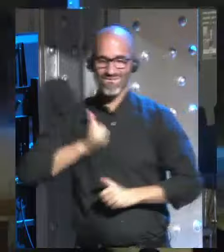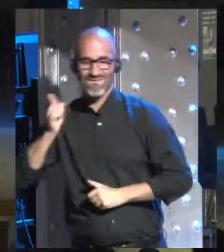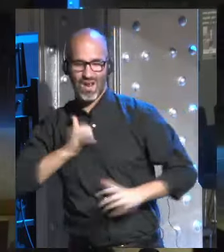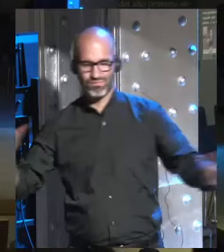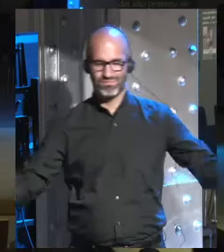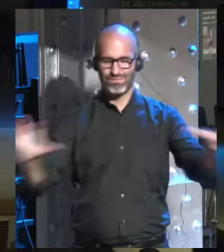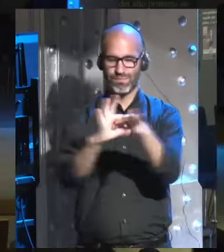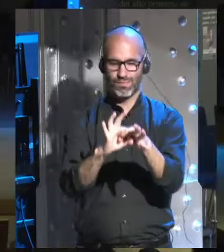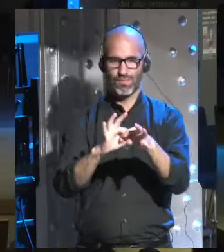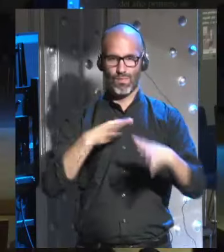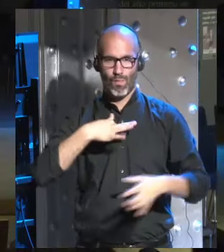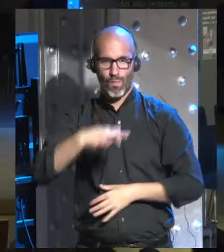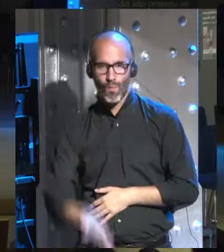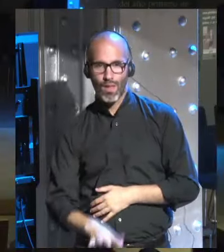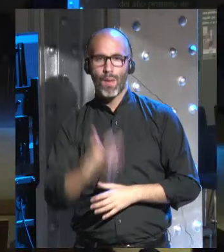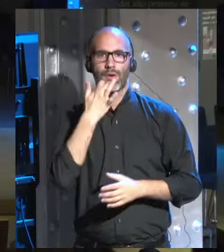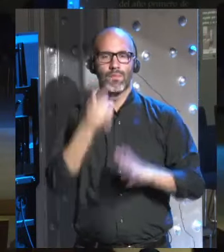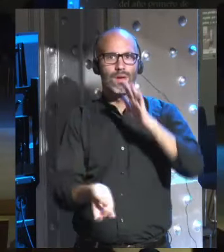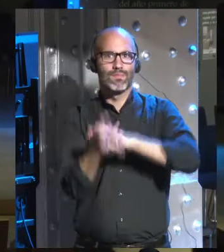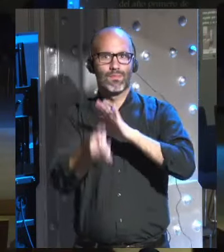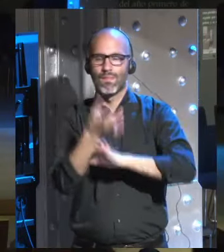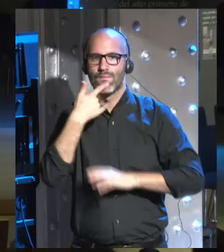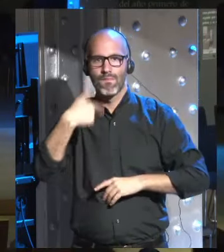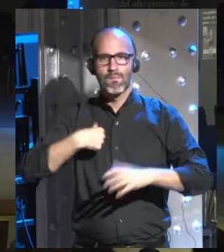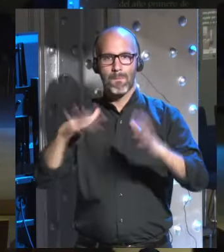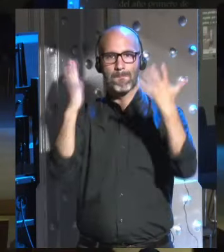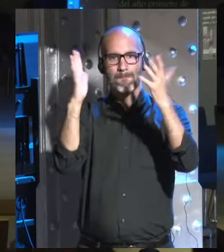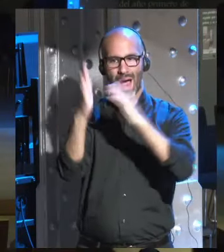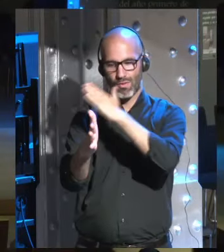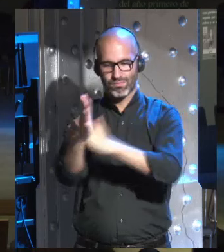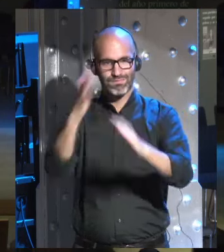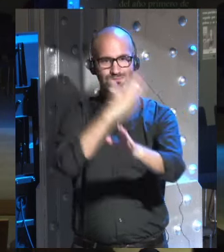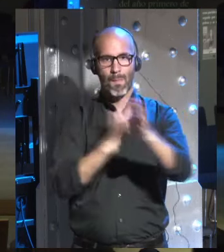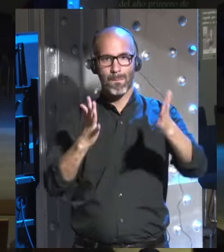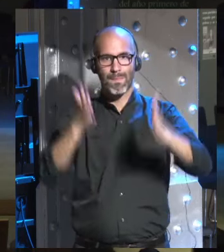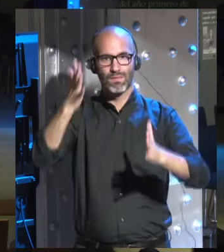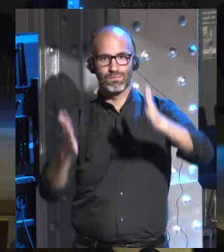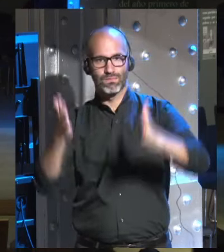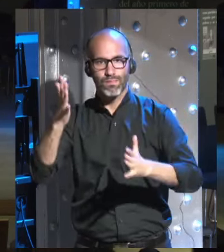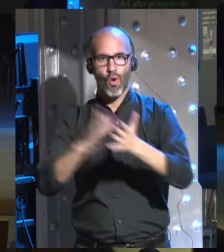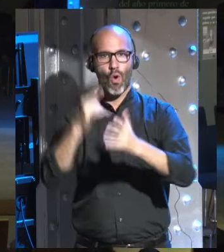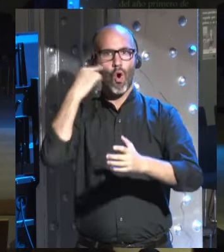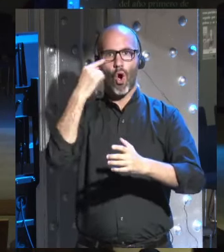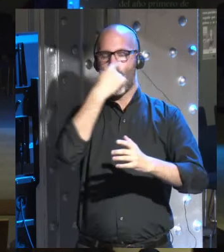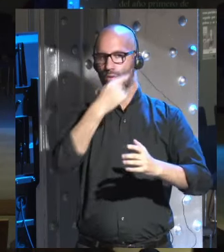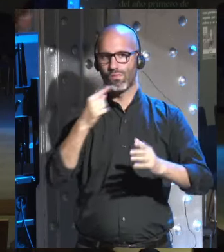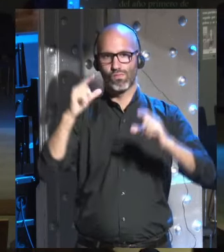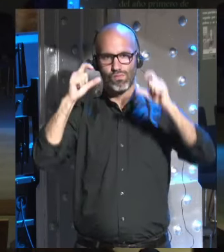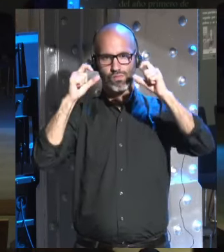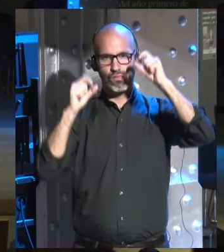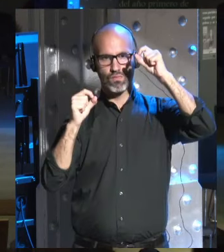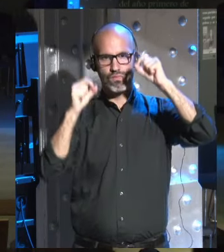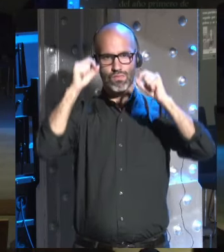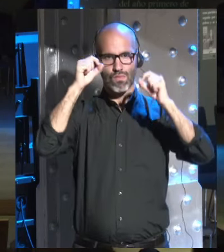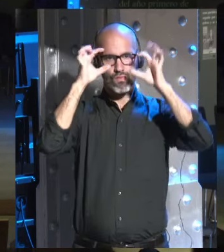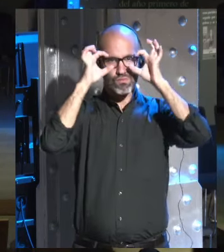empezar a tener por ejemplo ojos oídos manos biónicas y todo esto no es ciencia